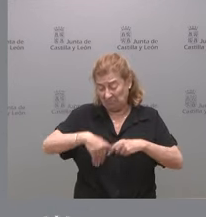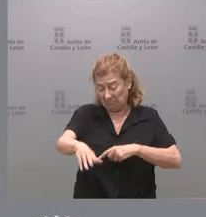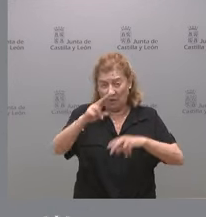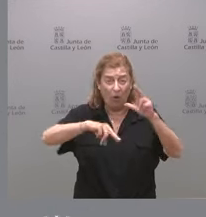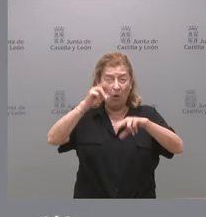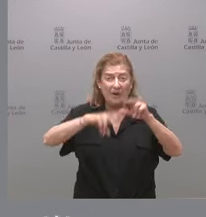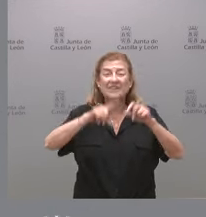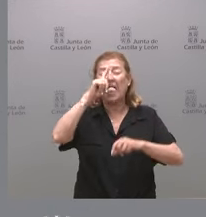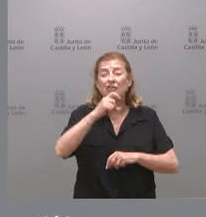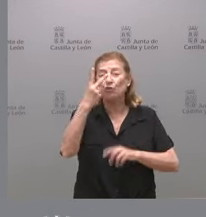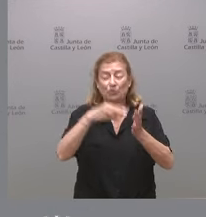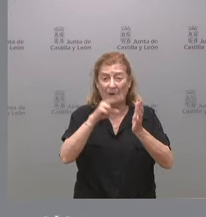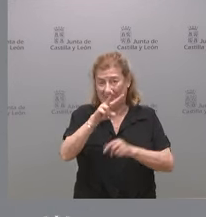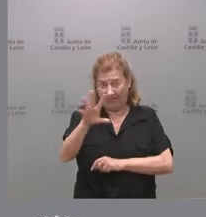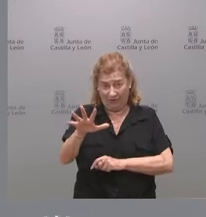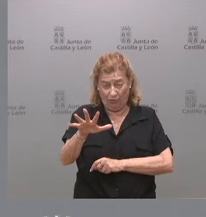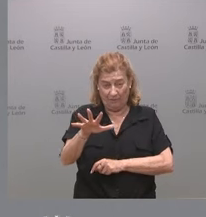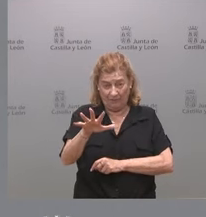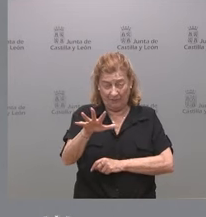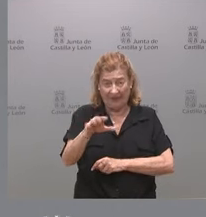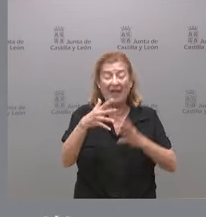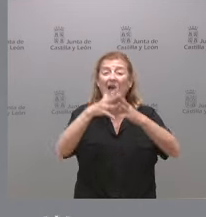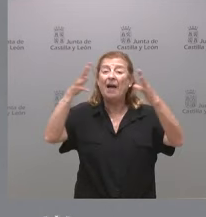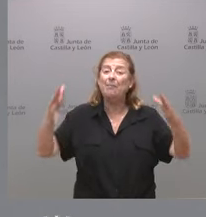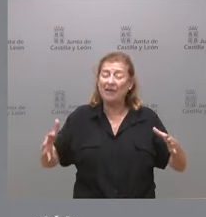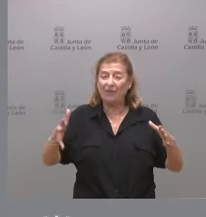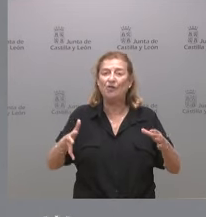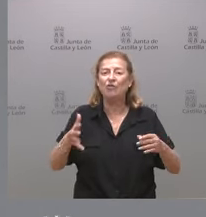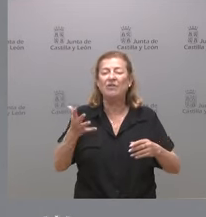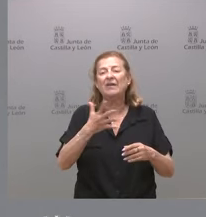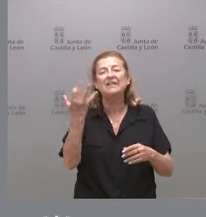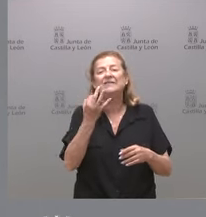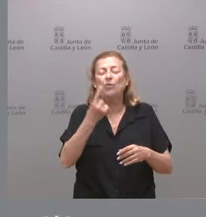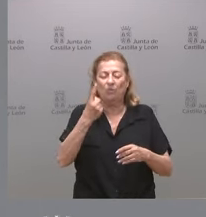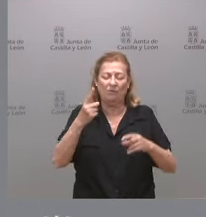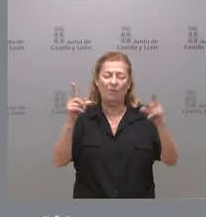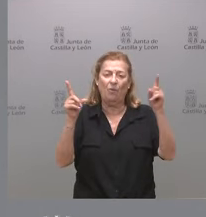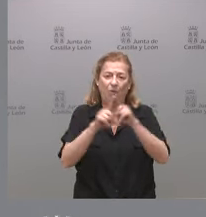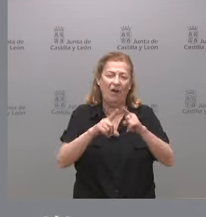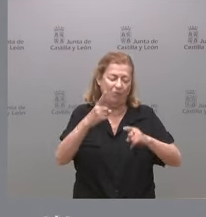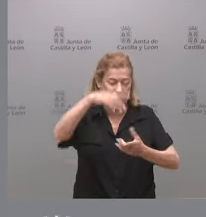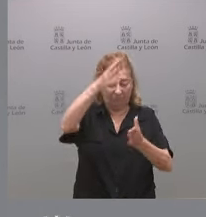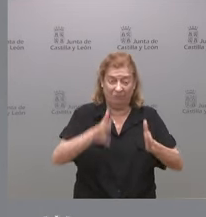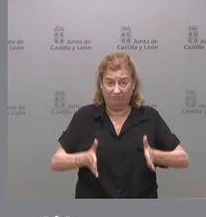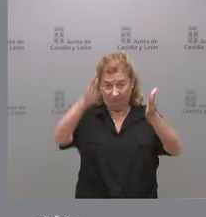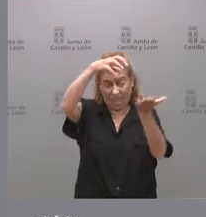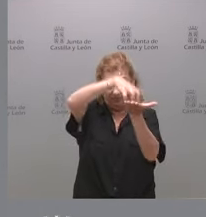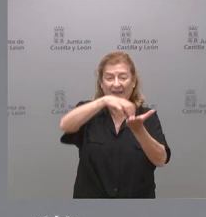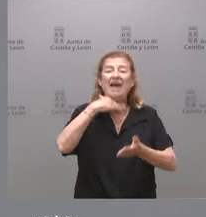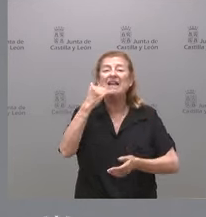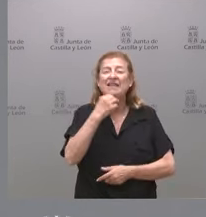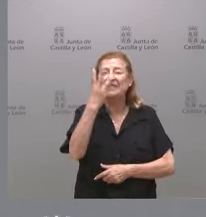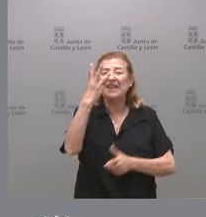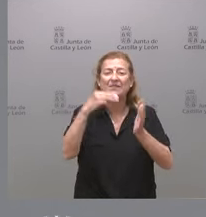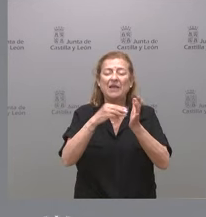en el año 25. La ampliación va a consistir en un inmueble con una superficie de casi 3.000